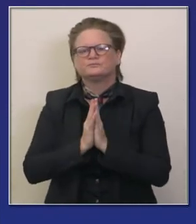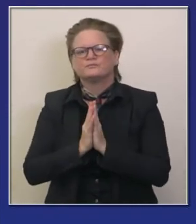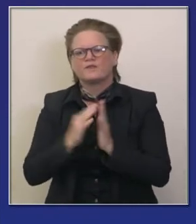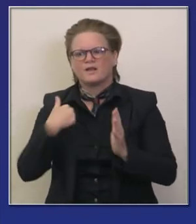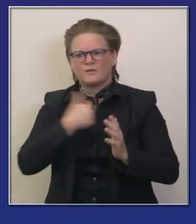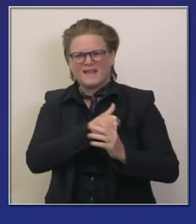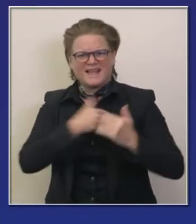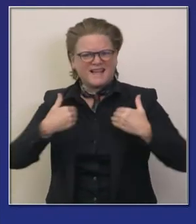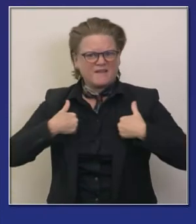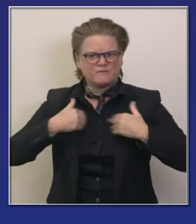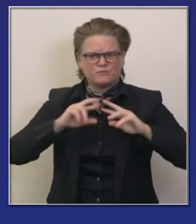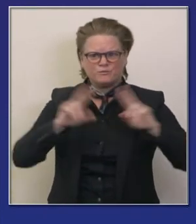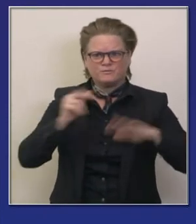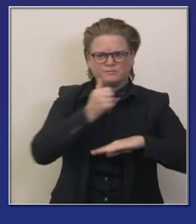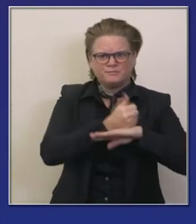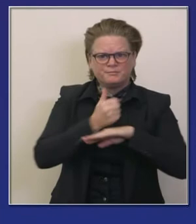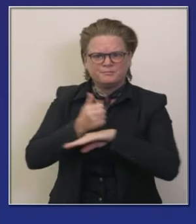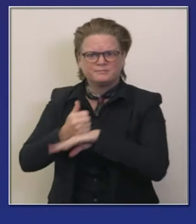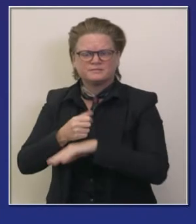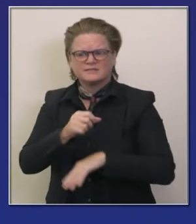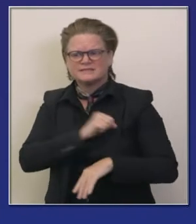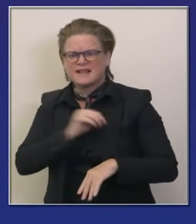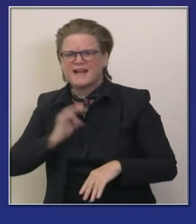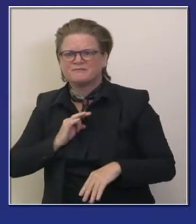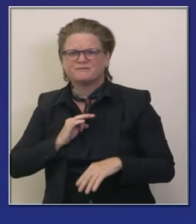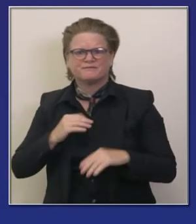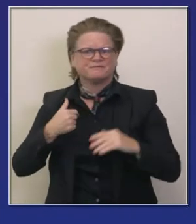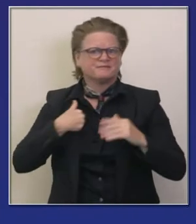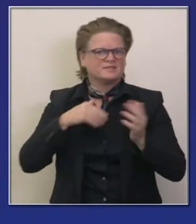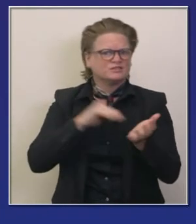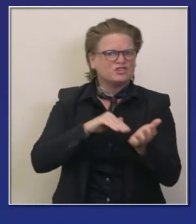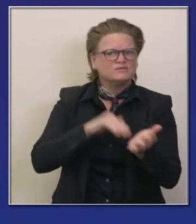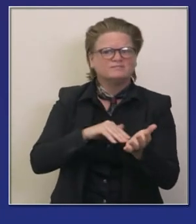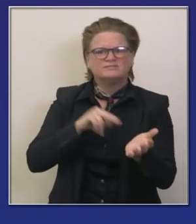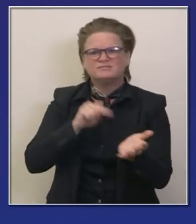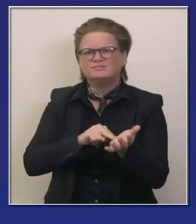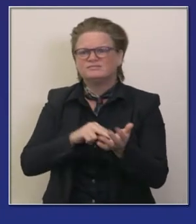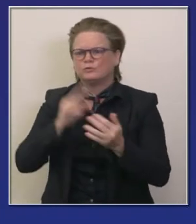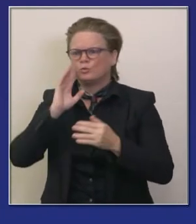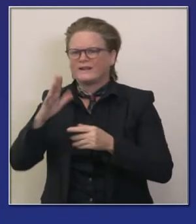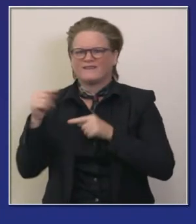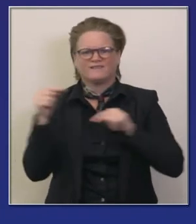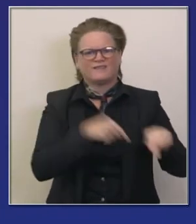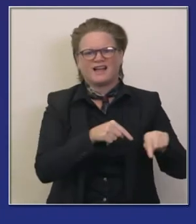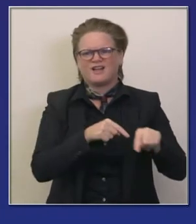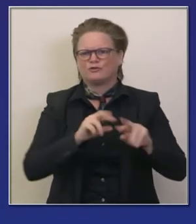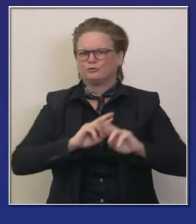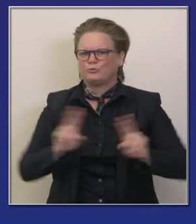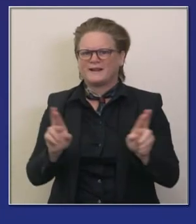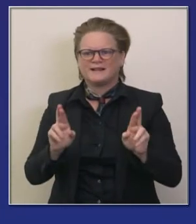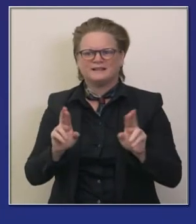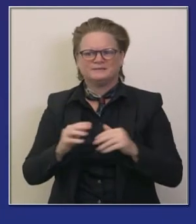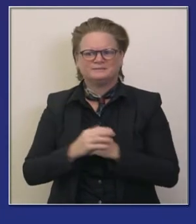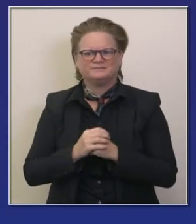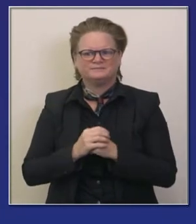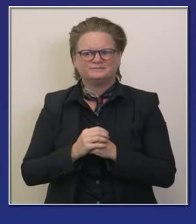llegue a ser necesario la mayoría disponibles en cuestión de 48 72 horas máximo